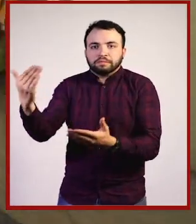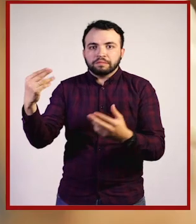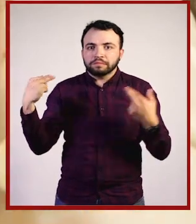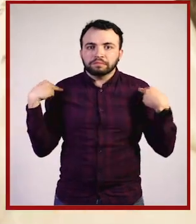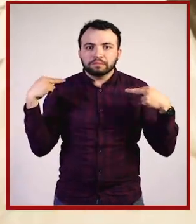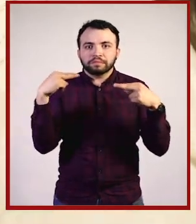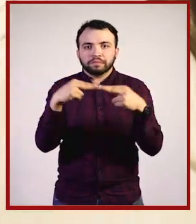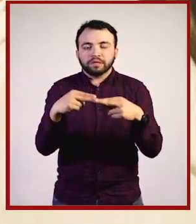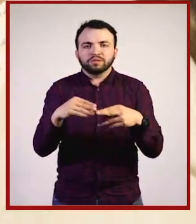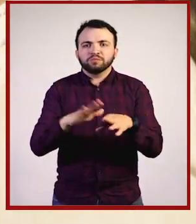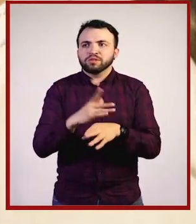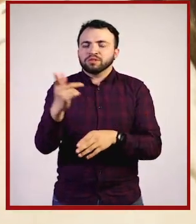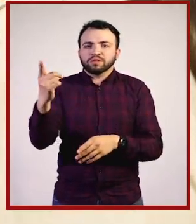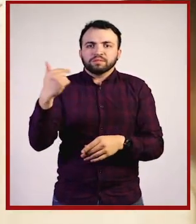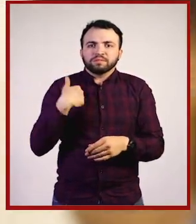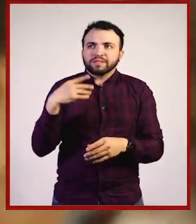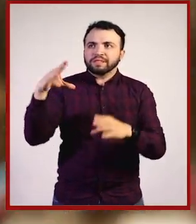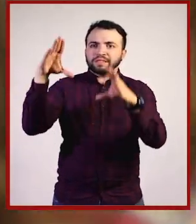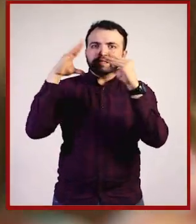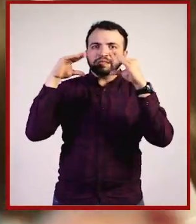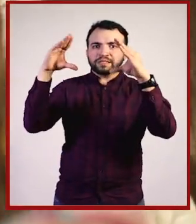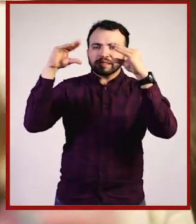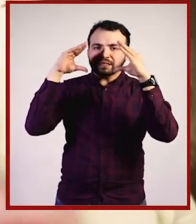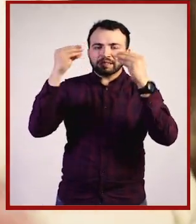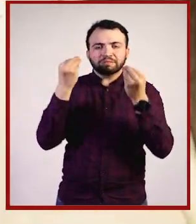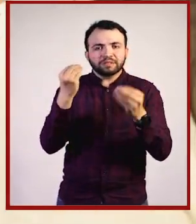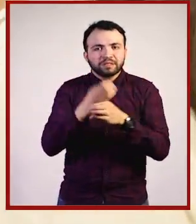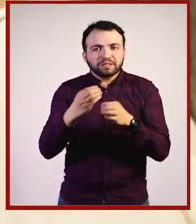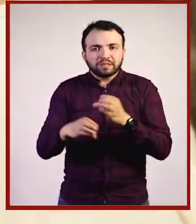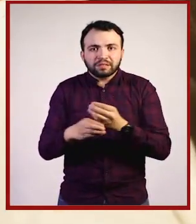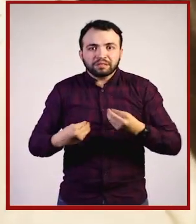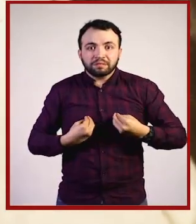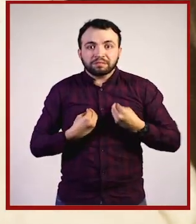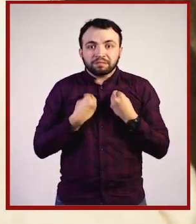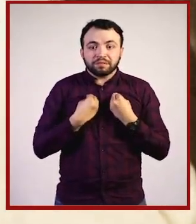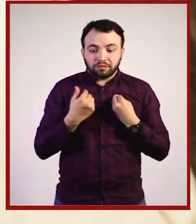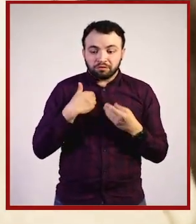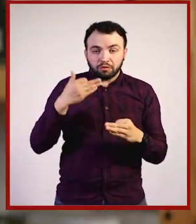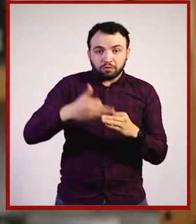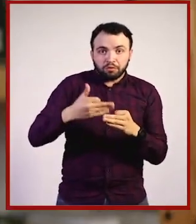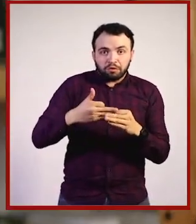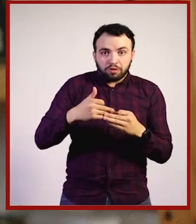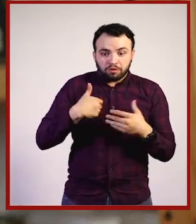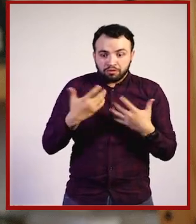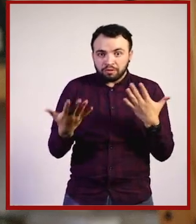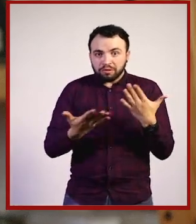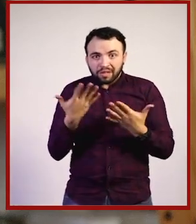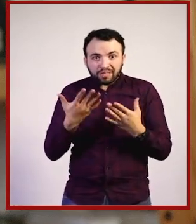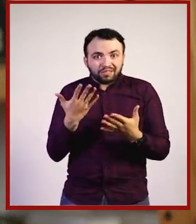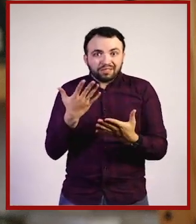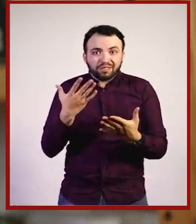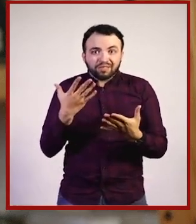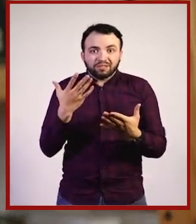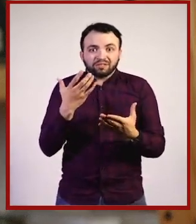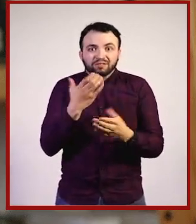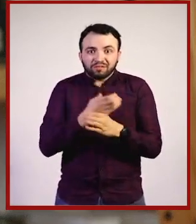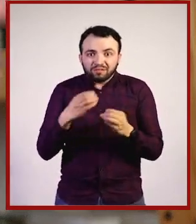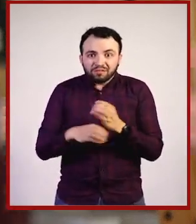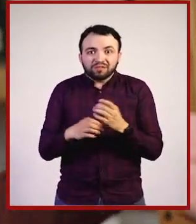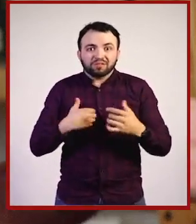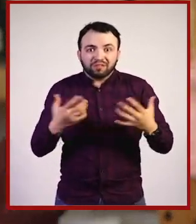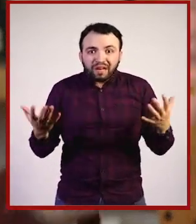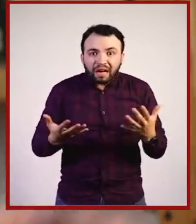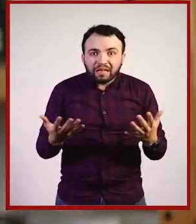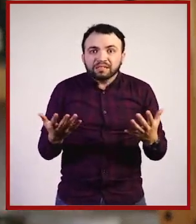fascinantes, que me enseñaron en la vida, y yo no sería lo que soy sin estos maestros. Desde la escuela primaria, los que me